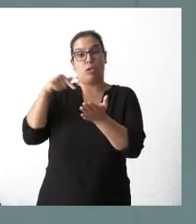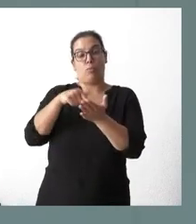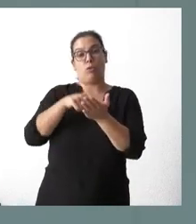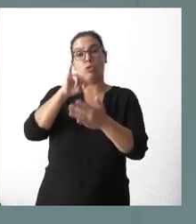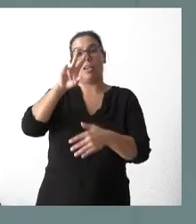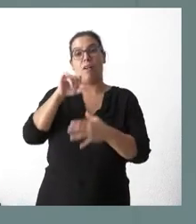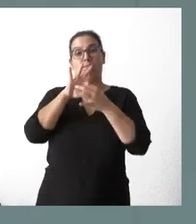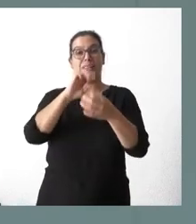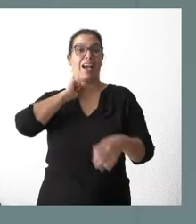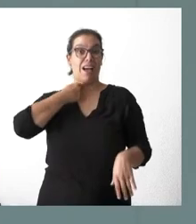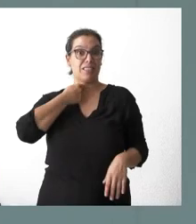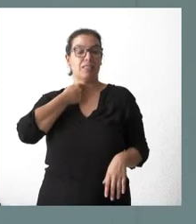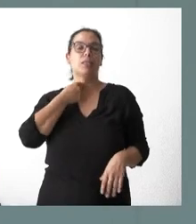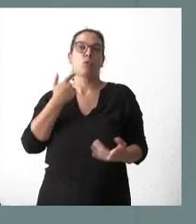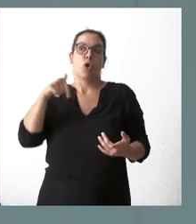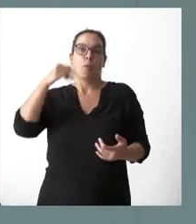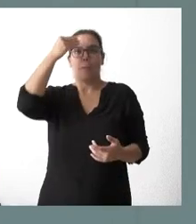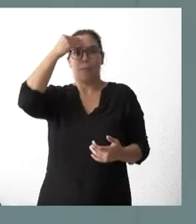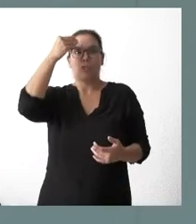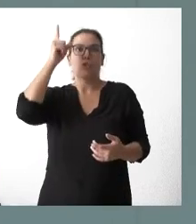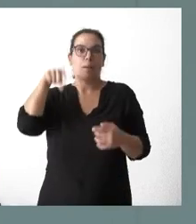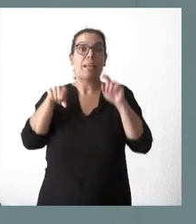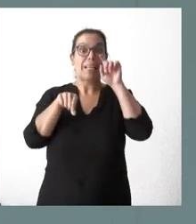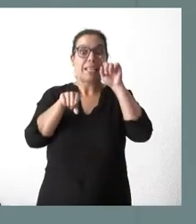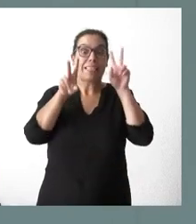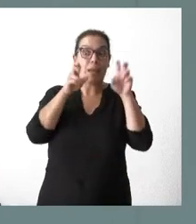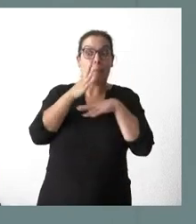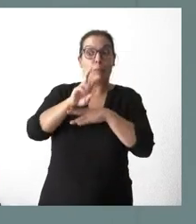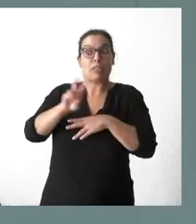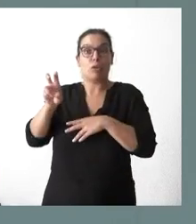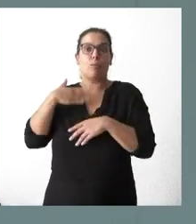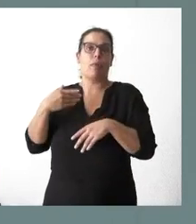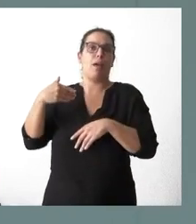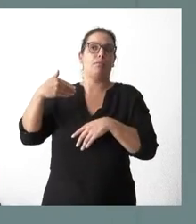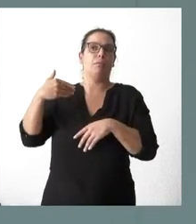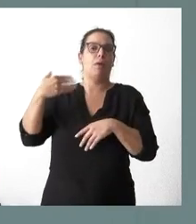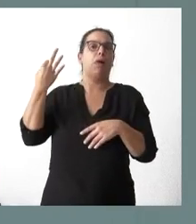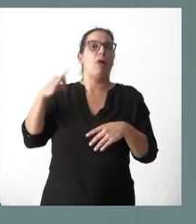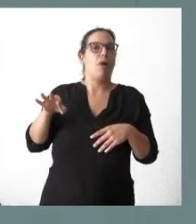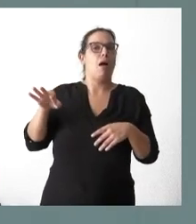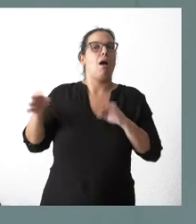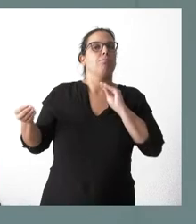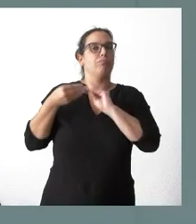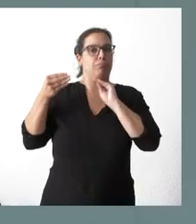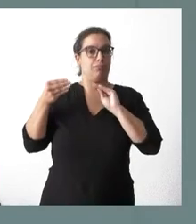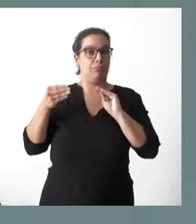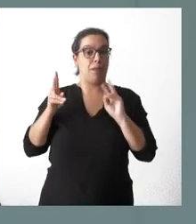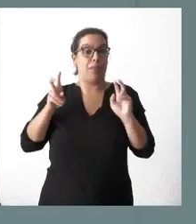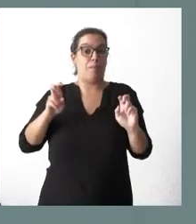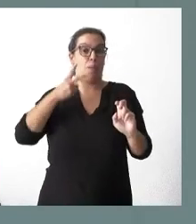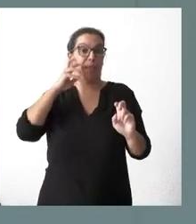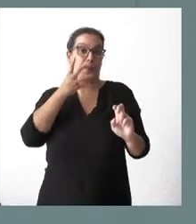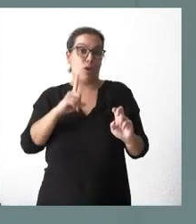sobre el gas, pues hoy pienso que también en este asunto a lo mejor nos puedan hacer caso y aunque quizá las primeras experiencias no han sido buenas,